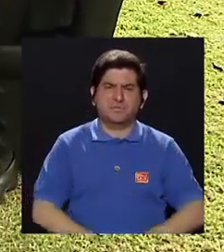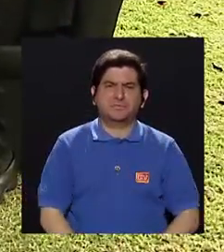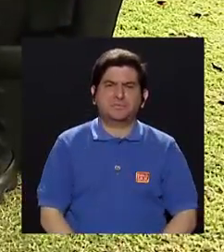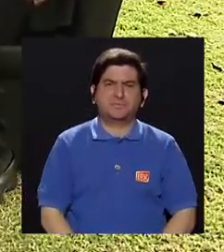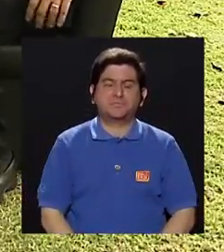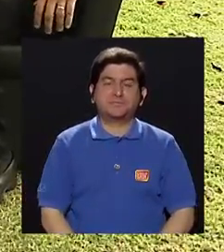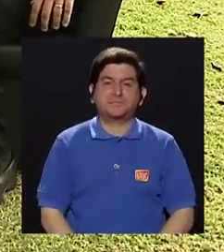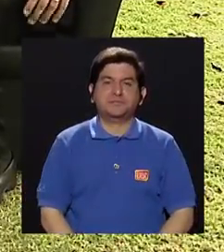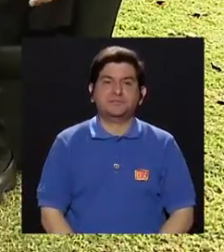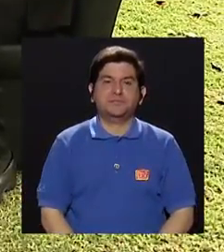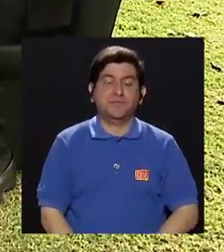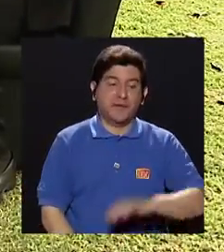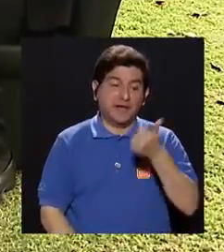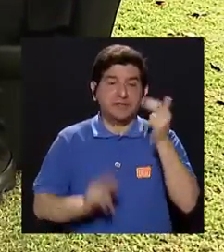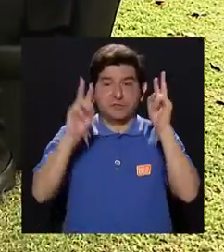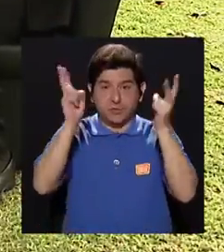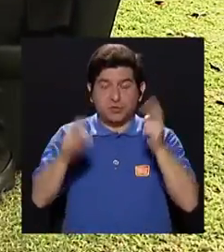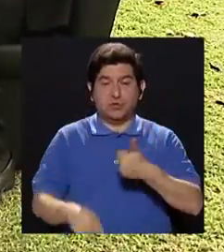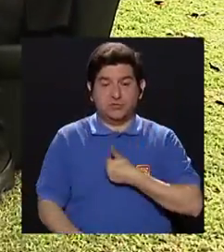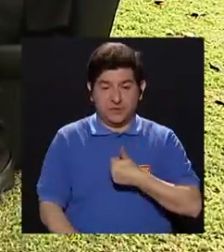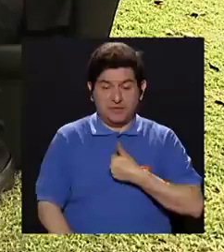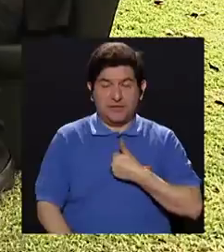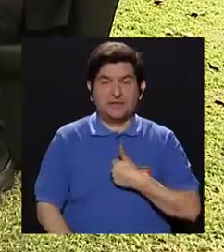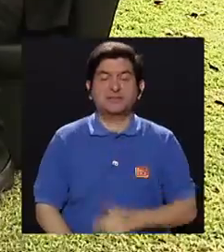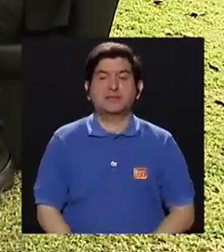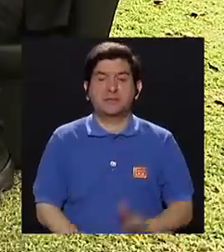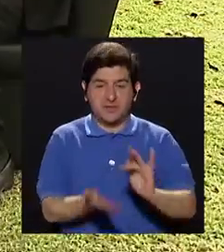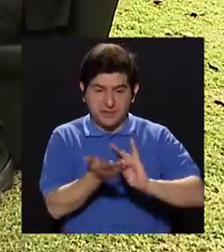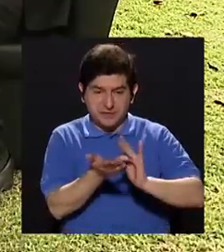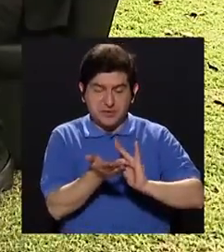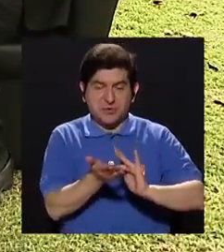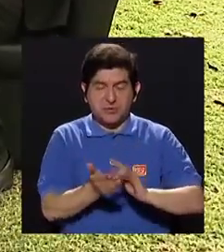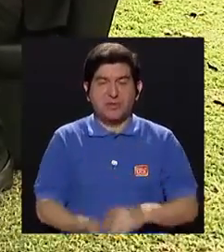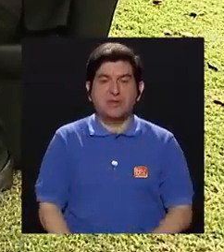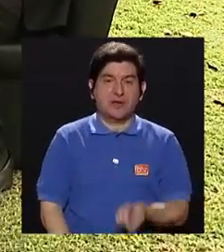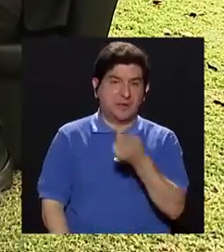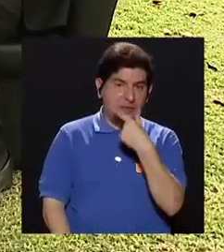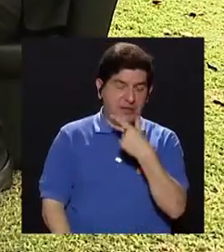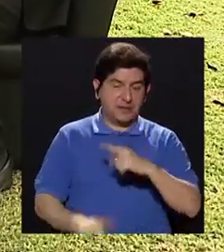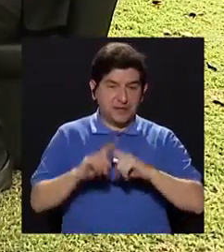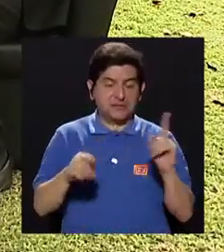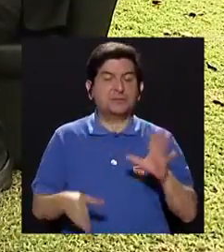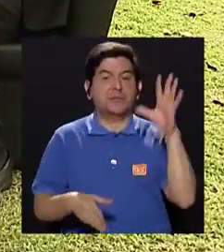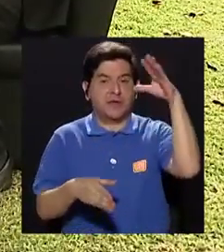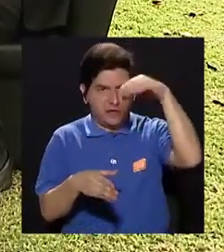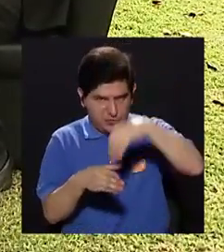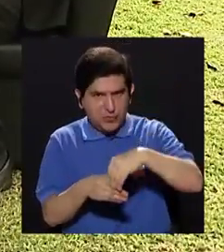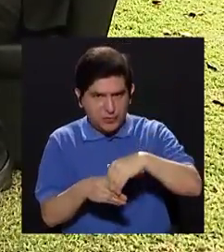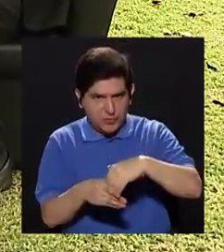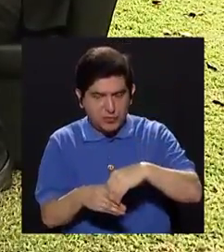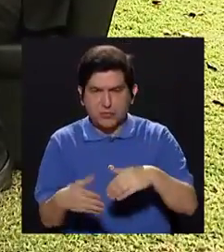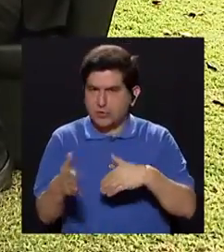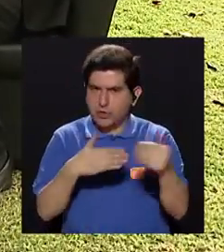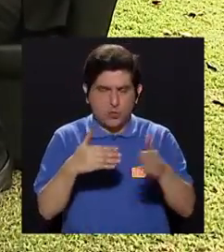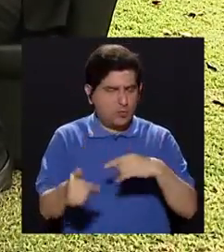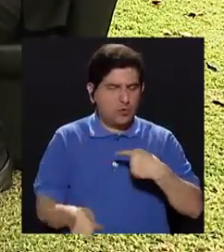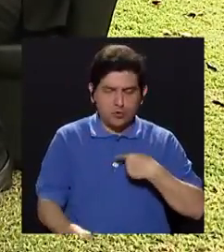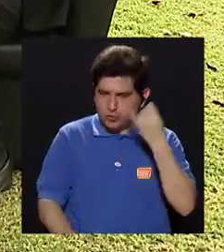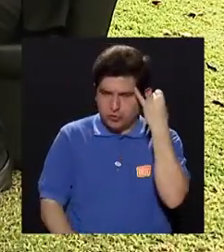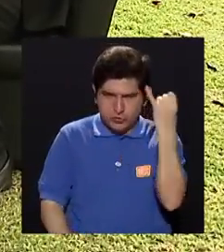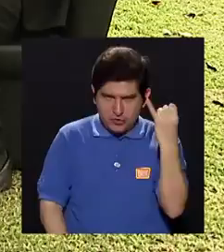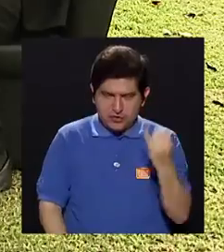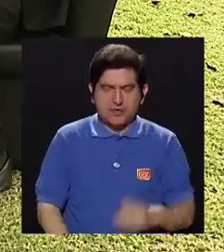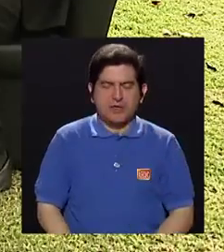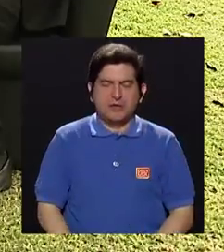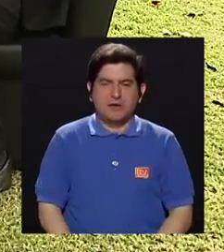caso, bueno, pues, es el otro tema de automedicarse, pero sí que ciertamente incluye, nuevamente, aunque yo lo esté haciendo por iniciativa propia,